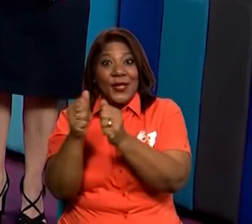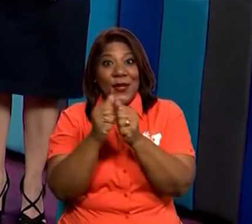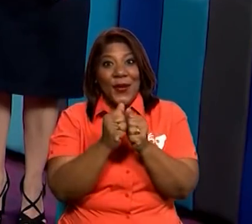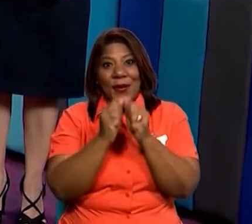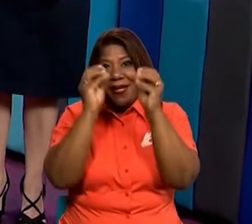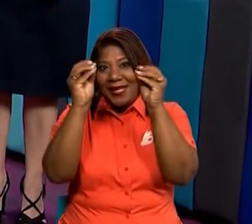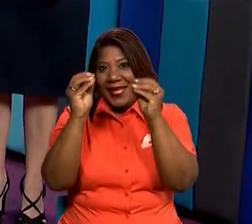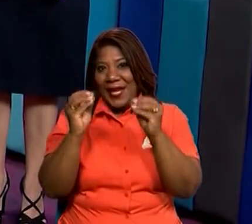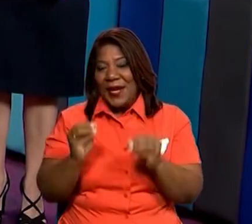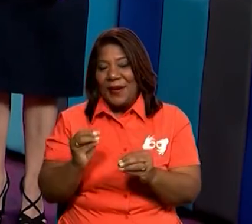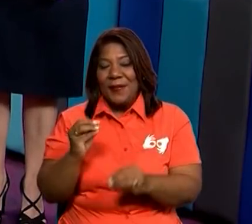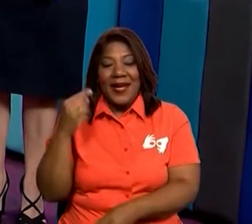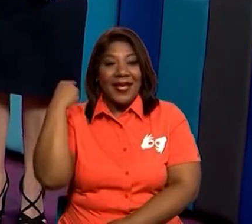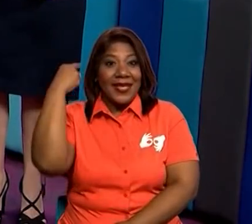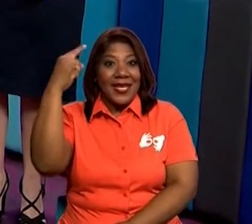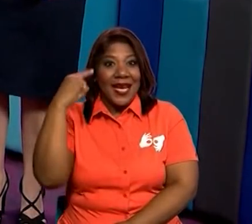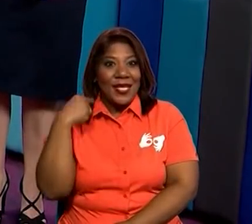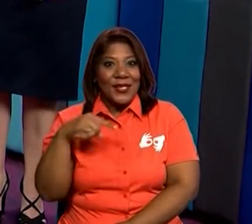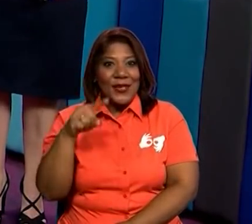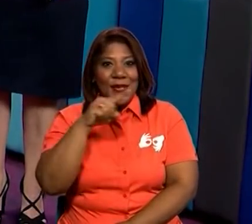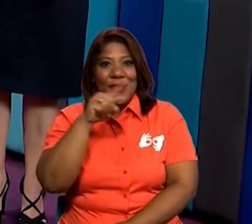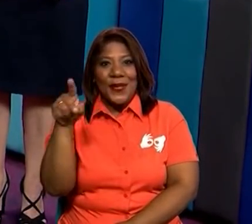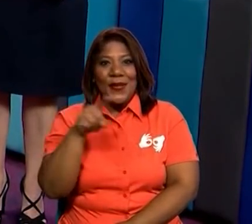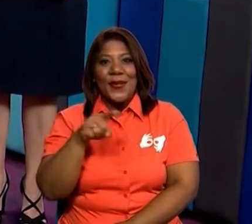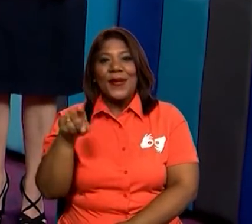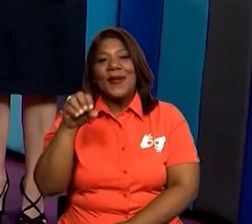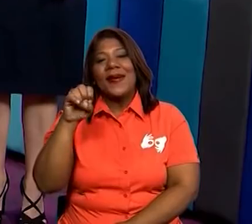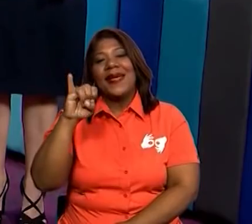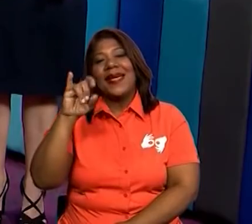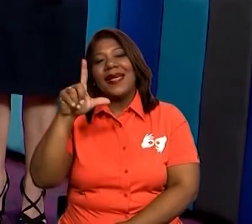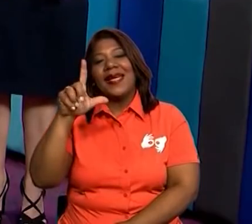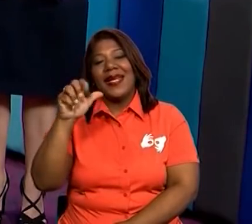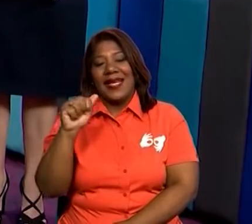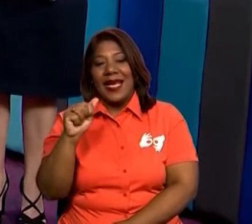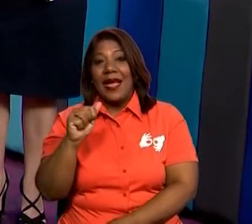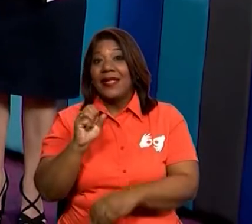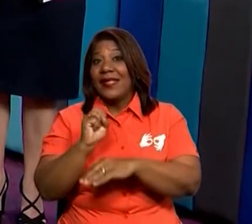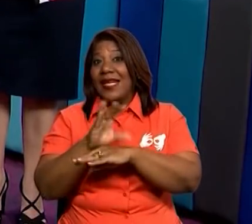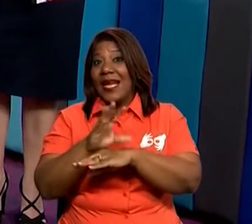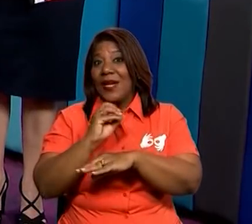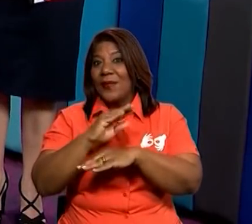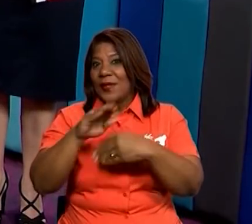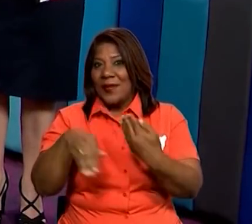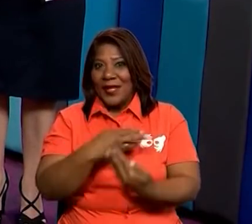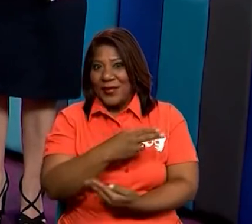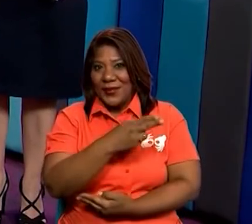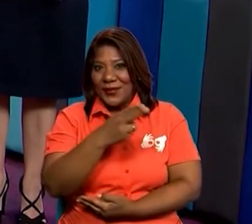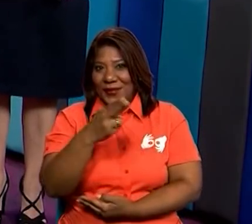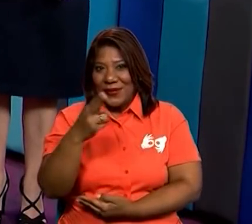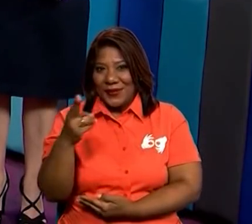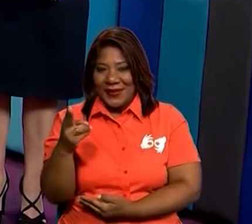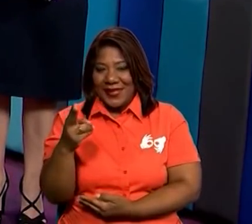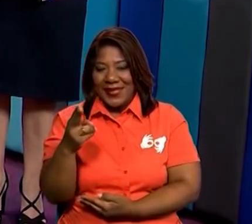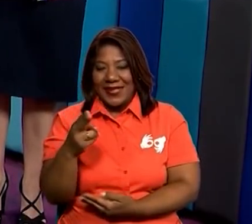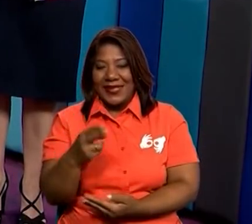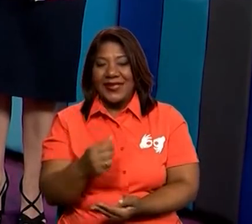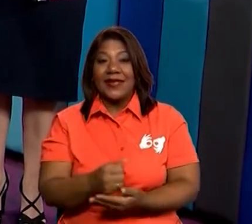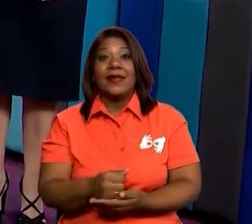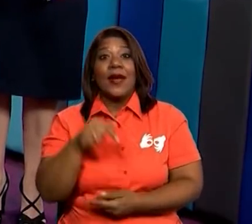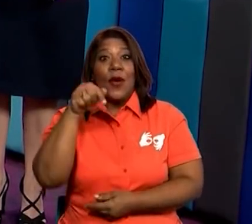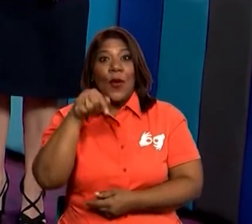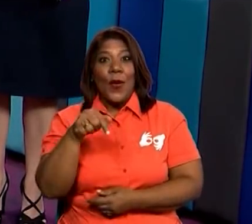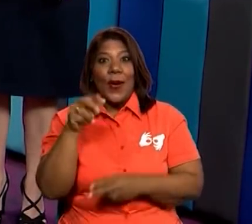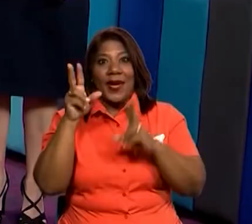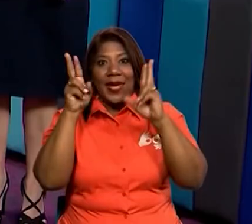junto a mi compañera de fórmula, Soyla Villarreal, con los ajustes razonables. Para